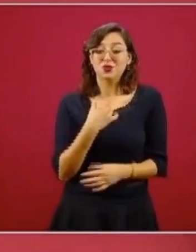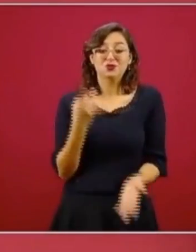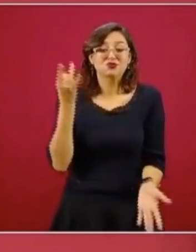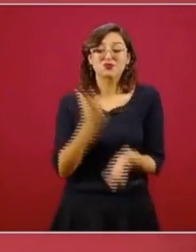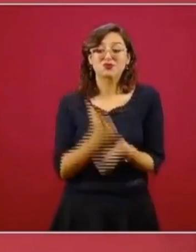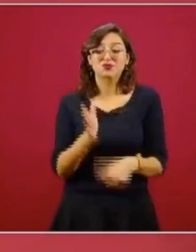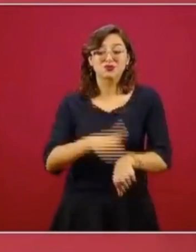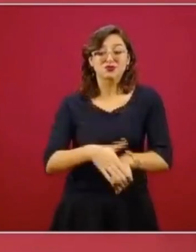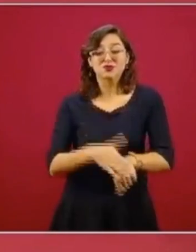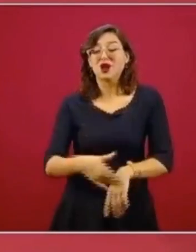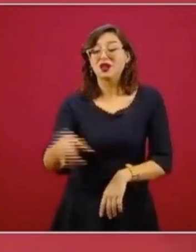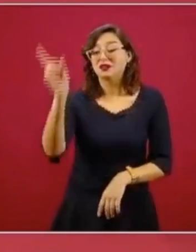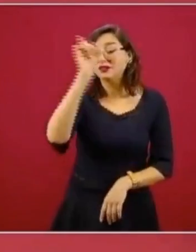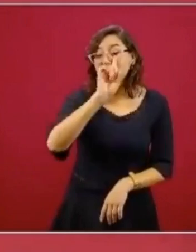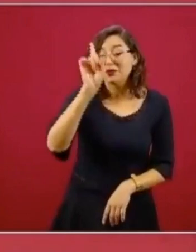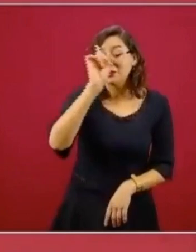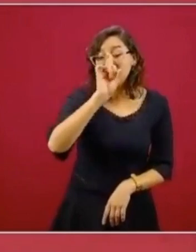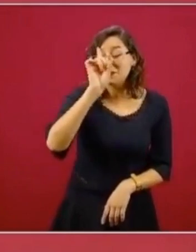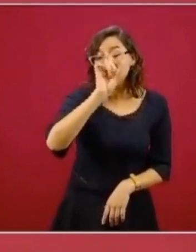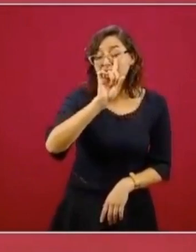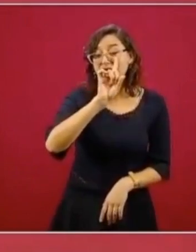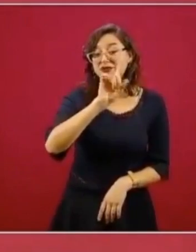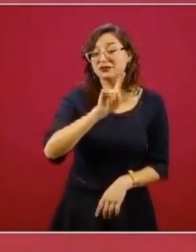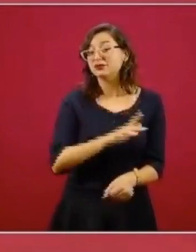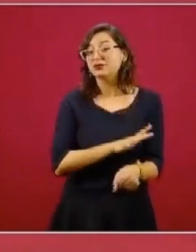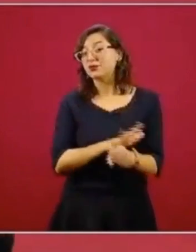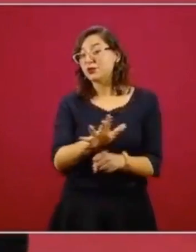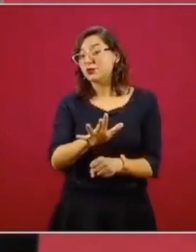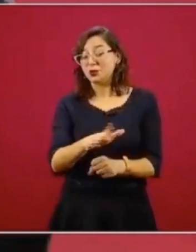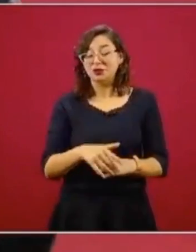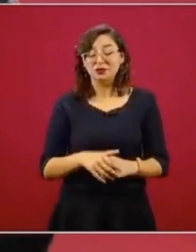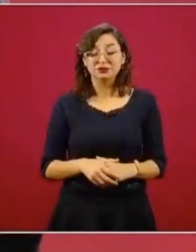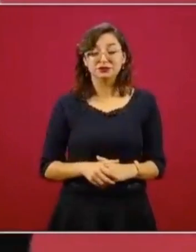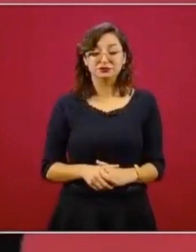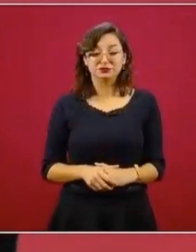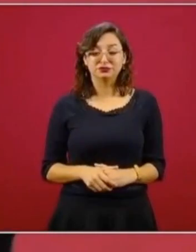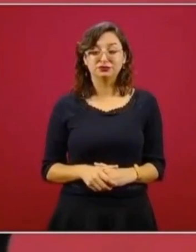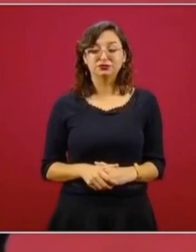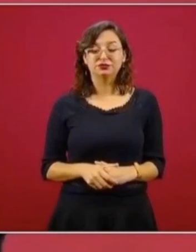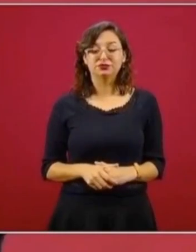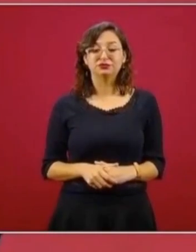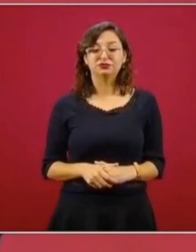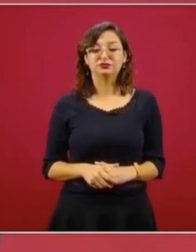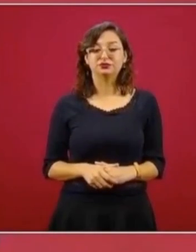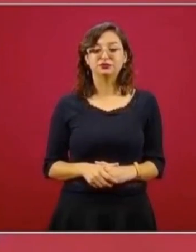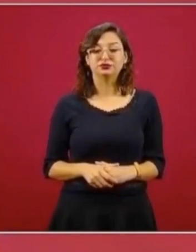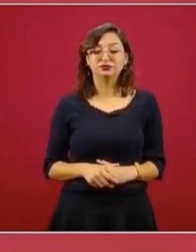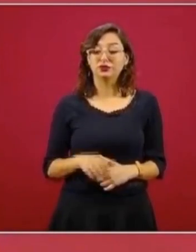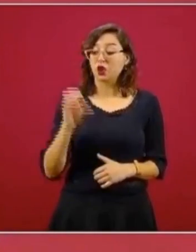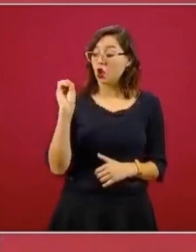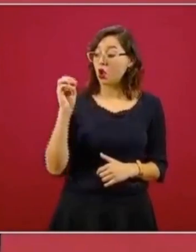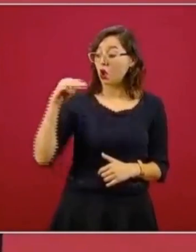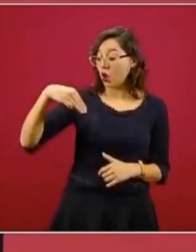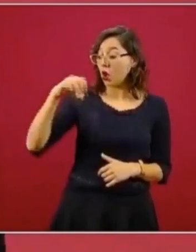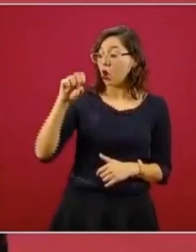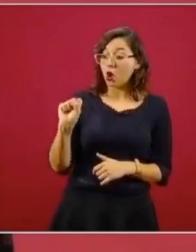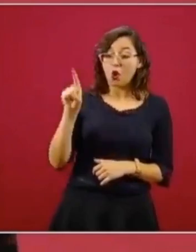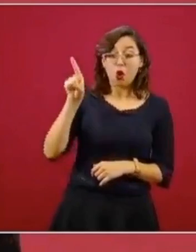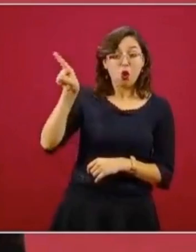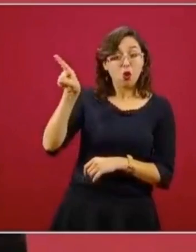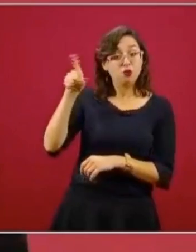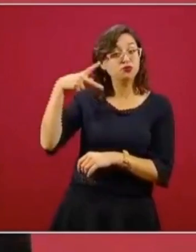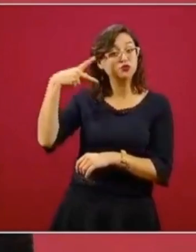es que con datos de la Organización Mundial de la Salud